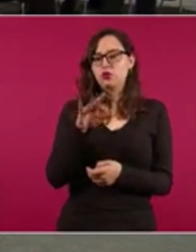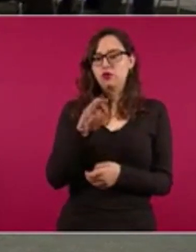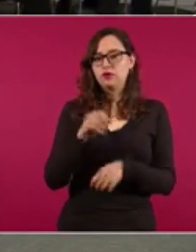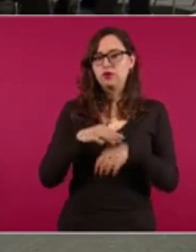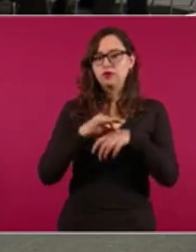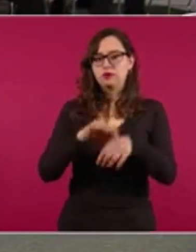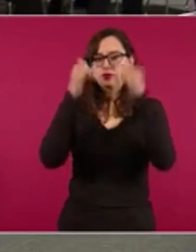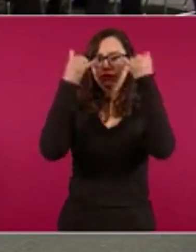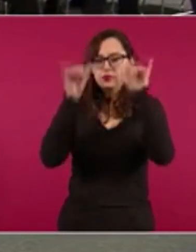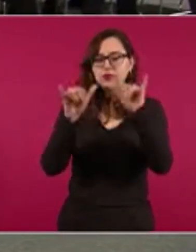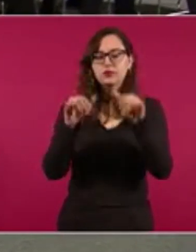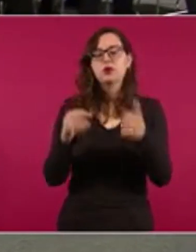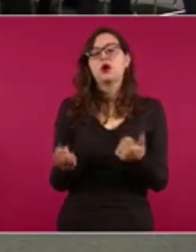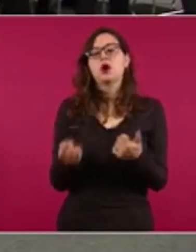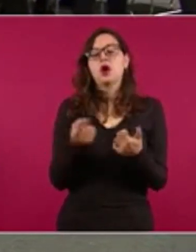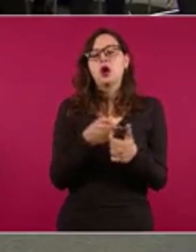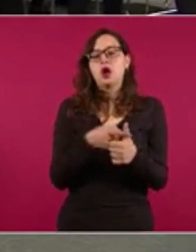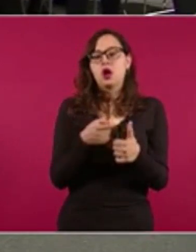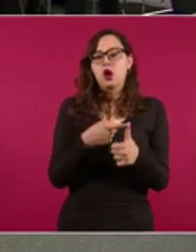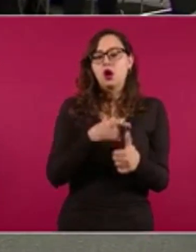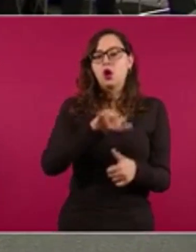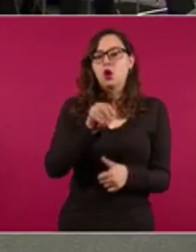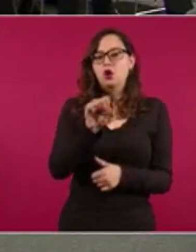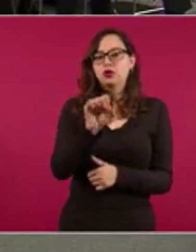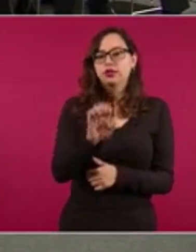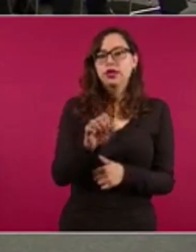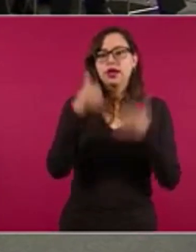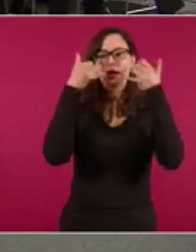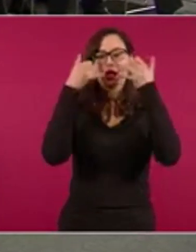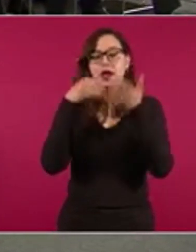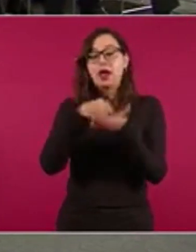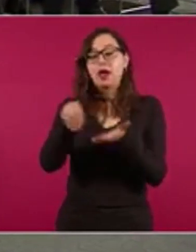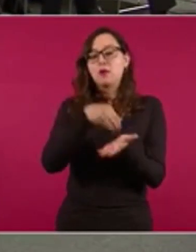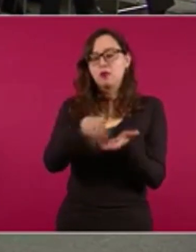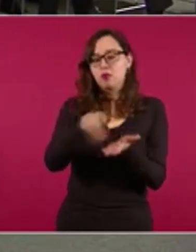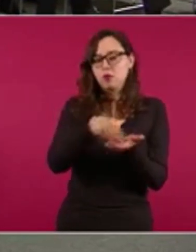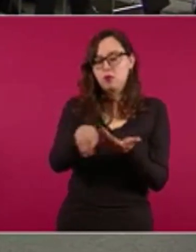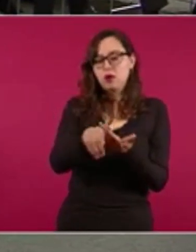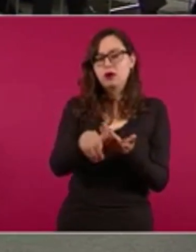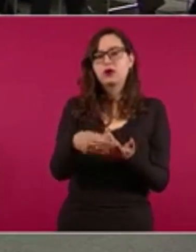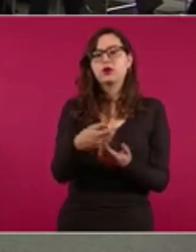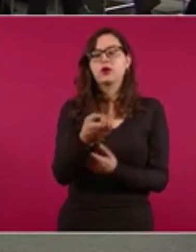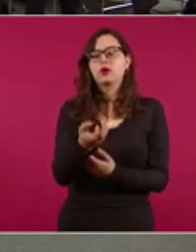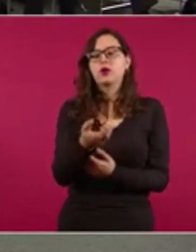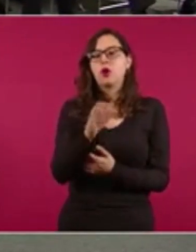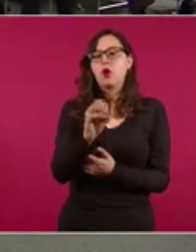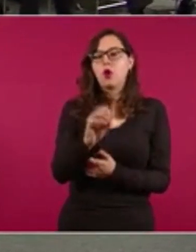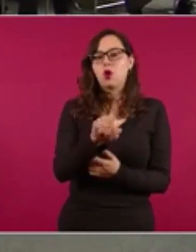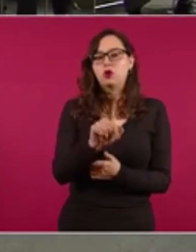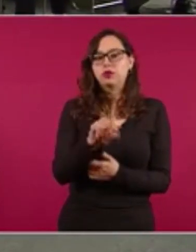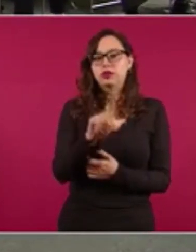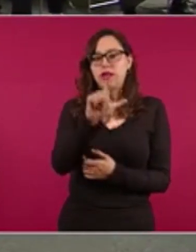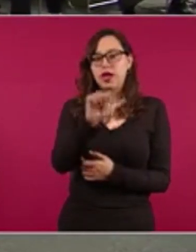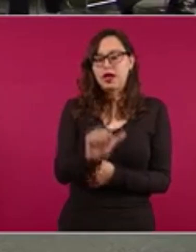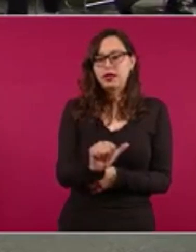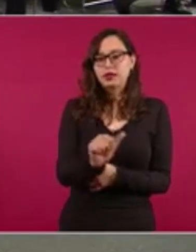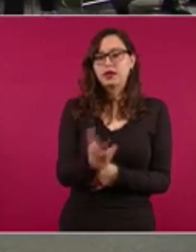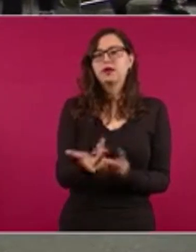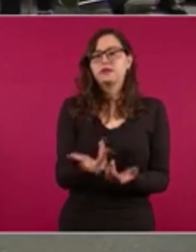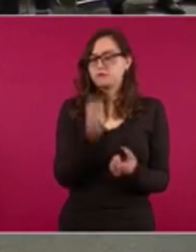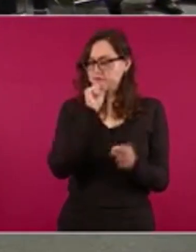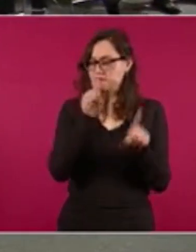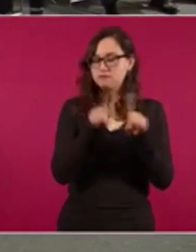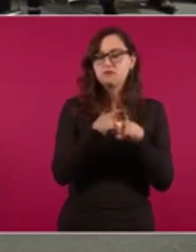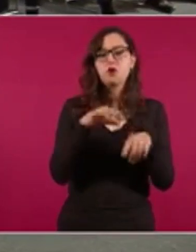Misraji Opormex Carne de Cerdo, Eugenio Caballero Sada, Sigma Alimentos Carne de